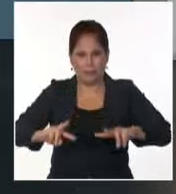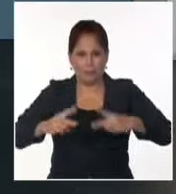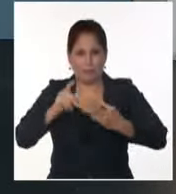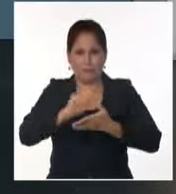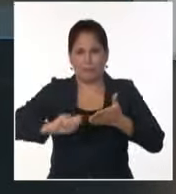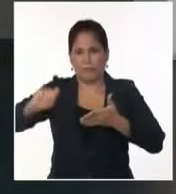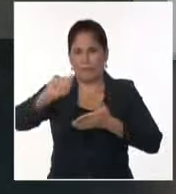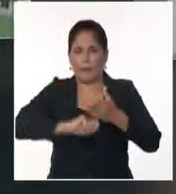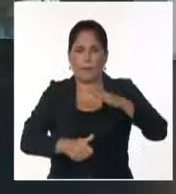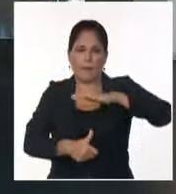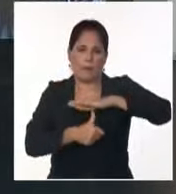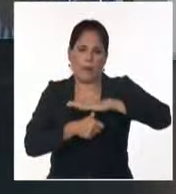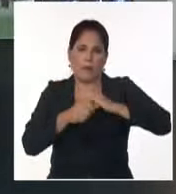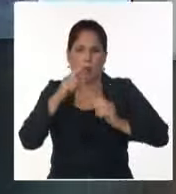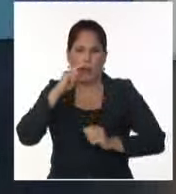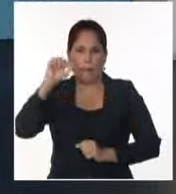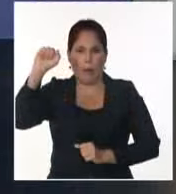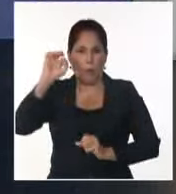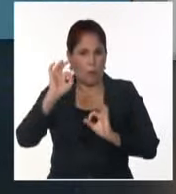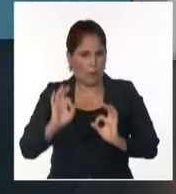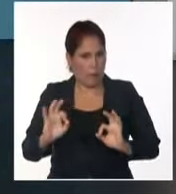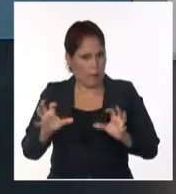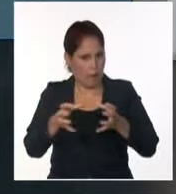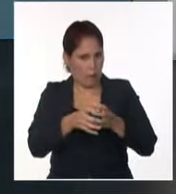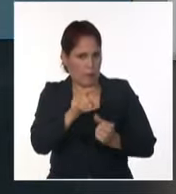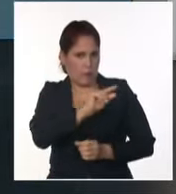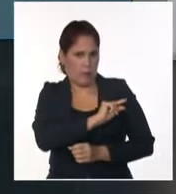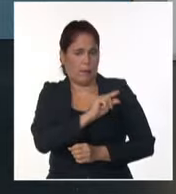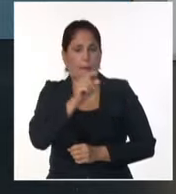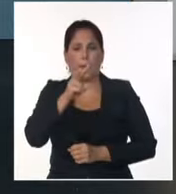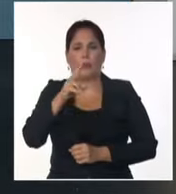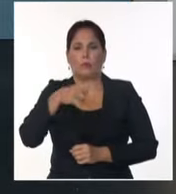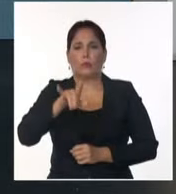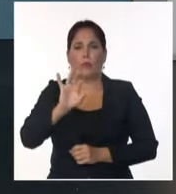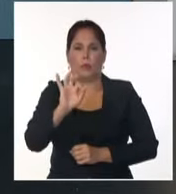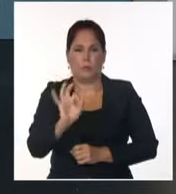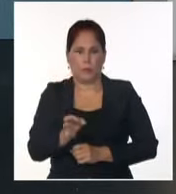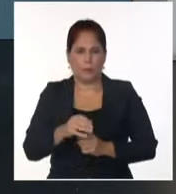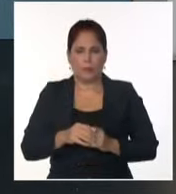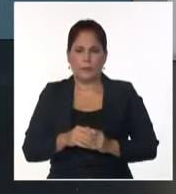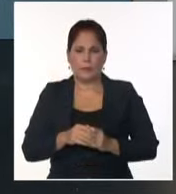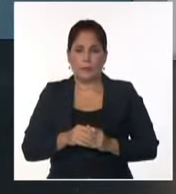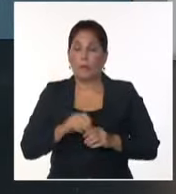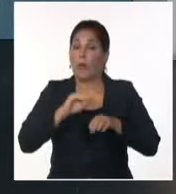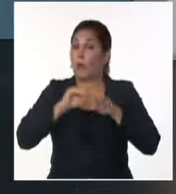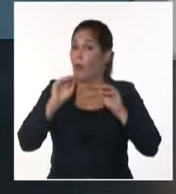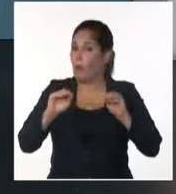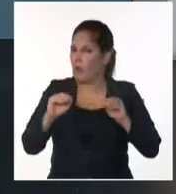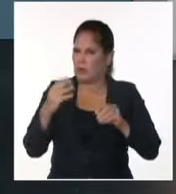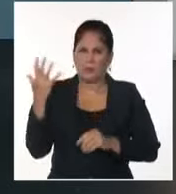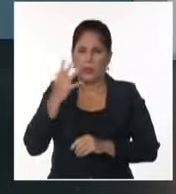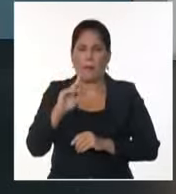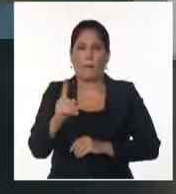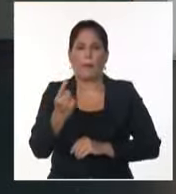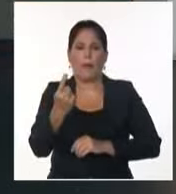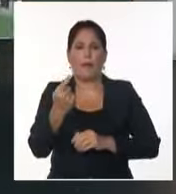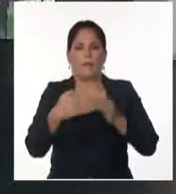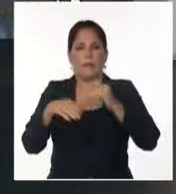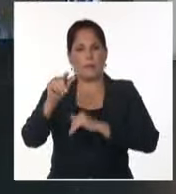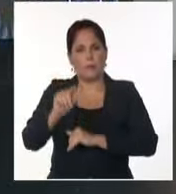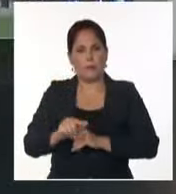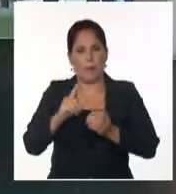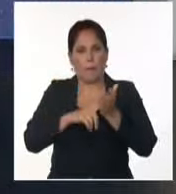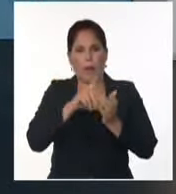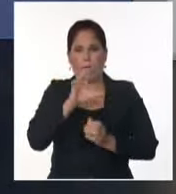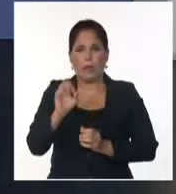presidente Nicolás Maduro tras los comicios del pasado 28 de junio. La convocatoria estuvo a cargo del primer vicepresidente del Partido